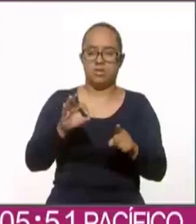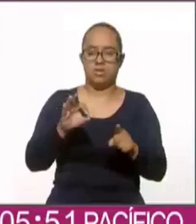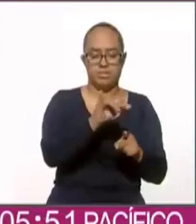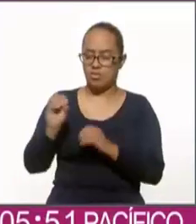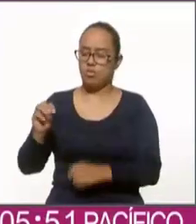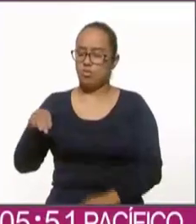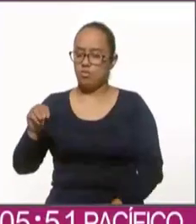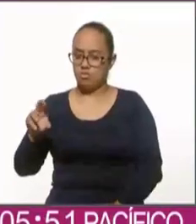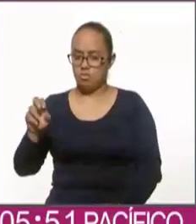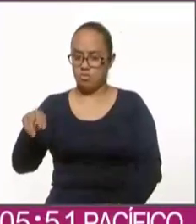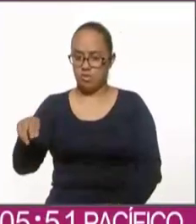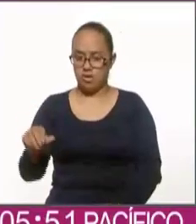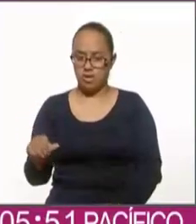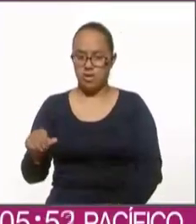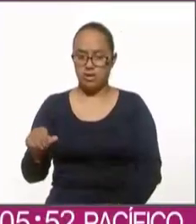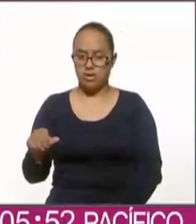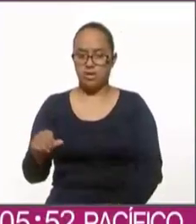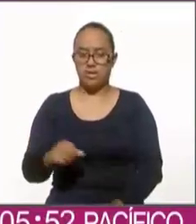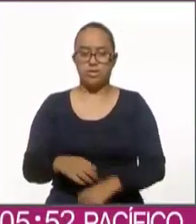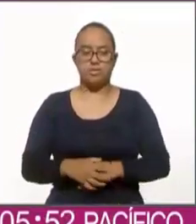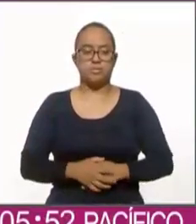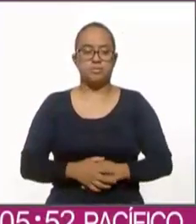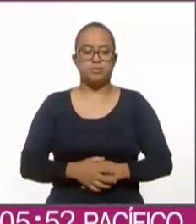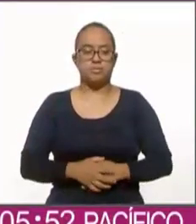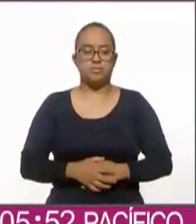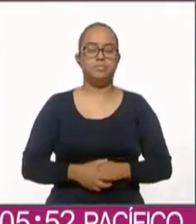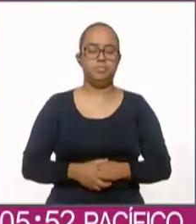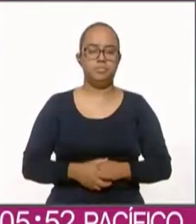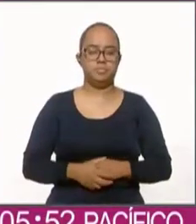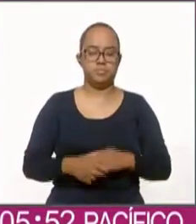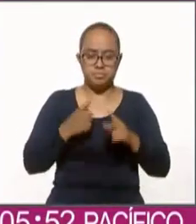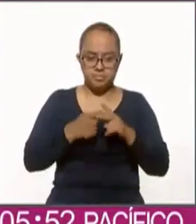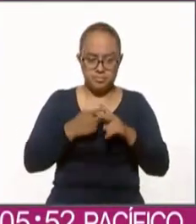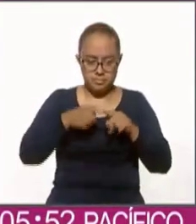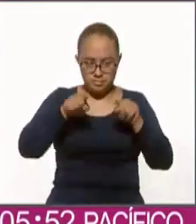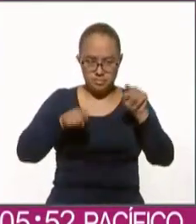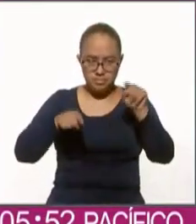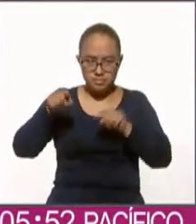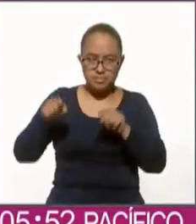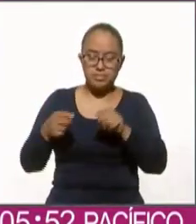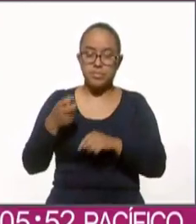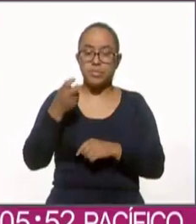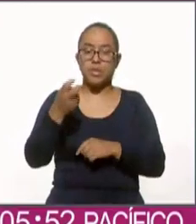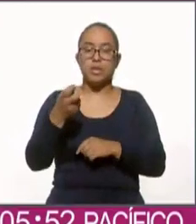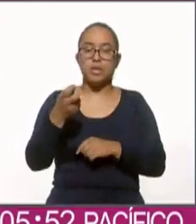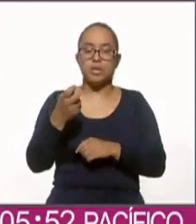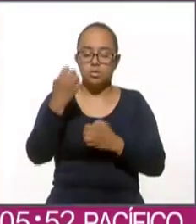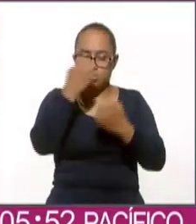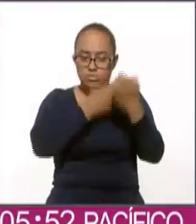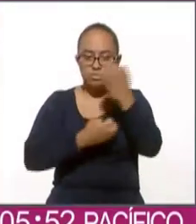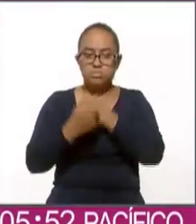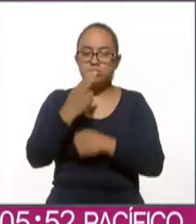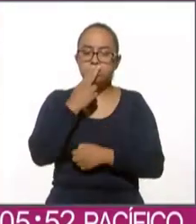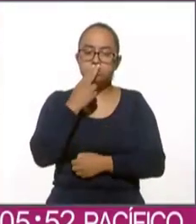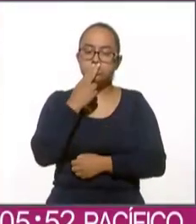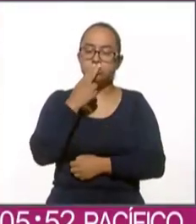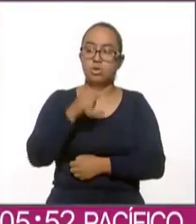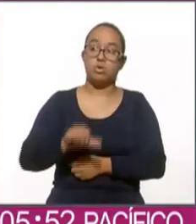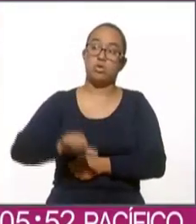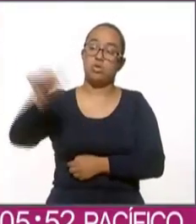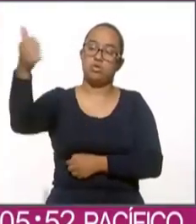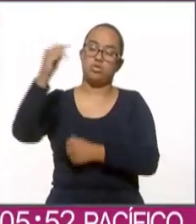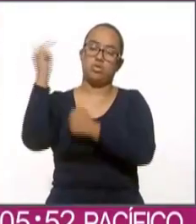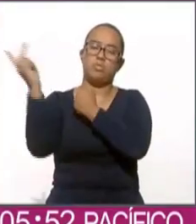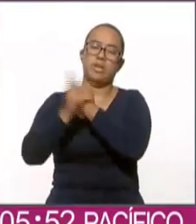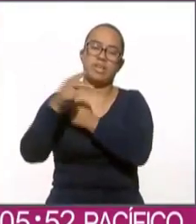aliados en las mediciones, Lupita, creo que están haciendo la función de lo que en otros países se